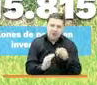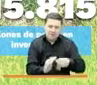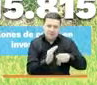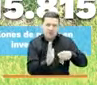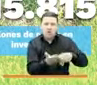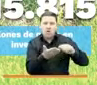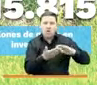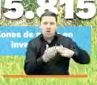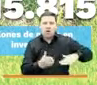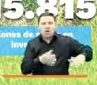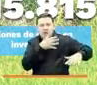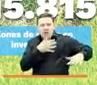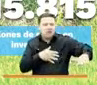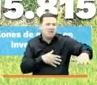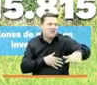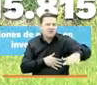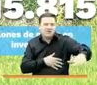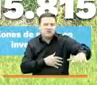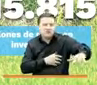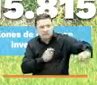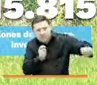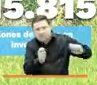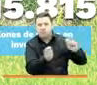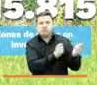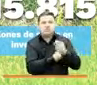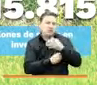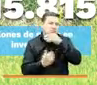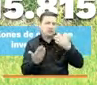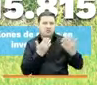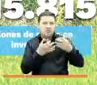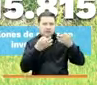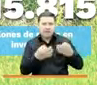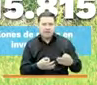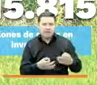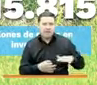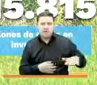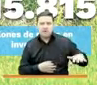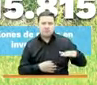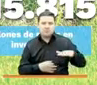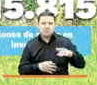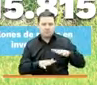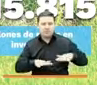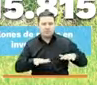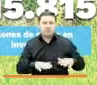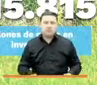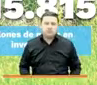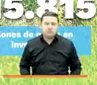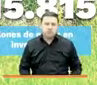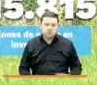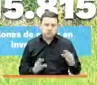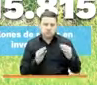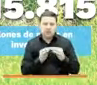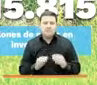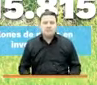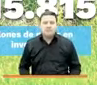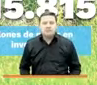la población rural para convertirla en campo en un verdadero escenario de reconciliación.